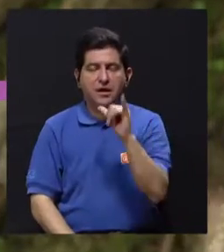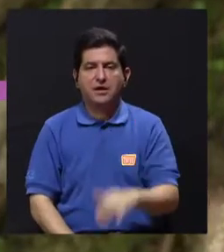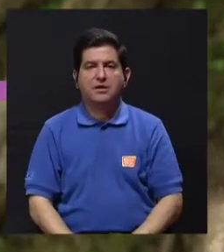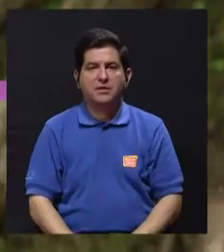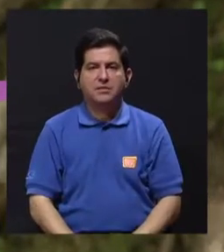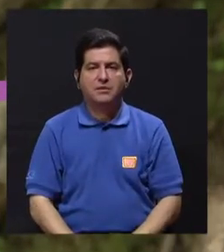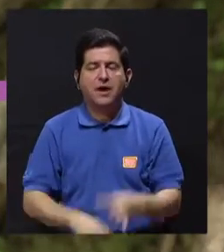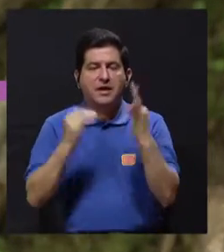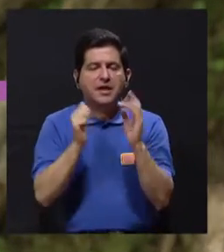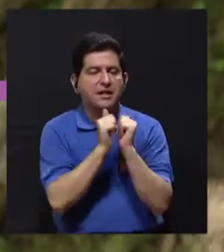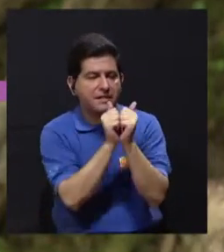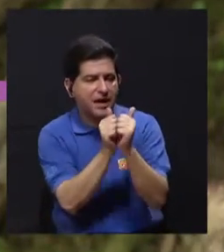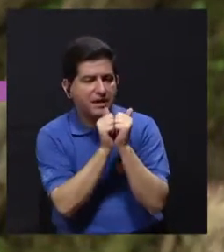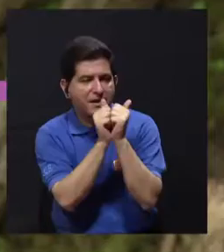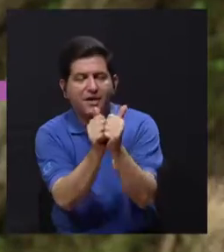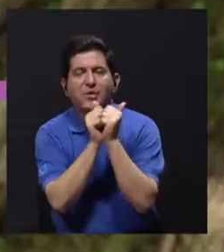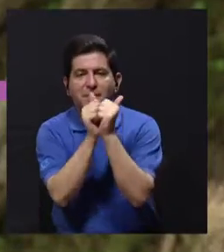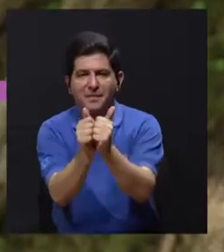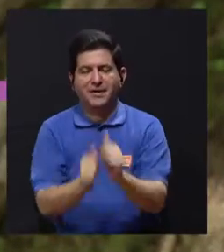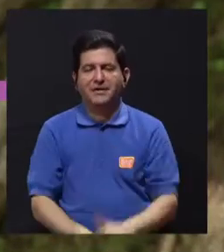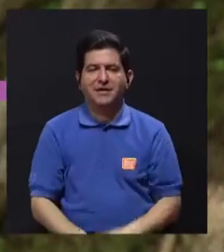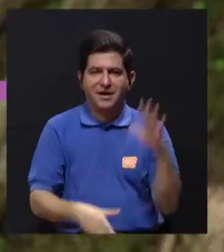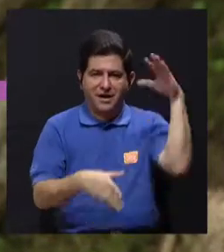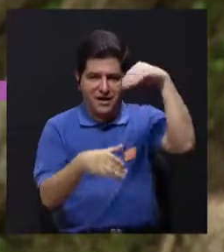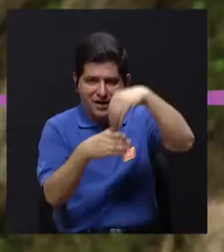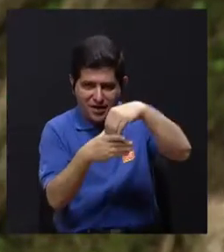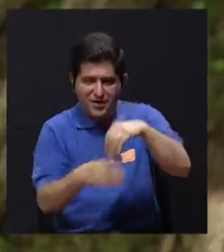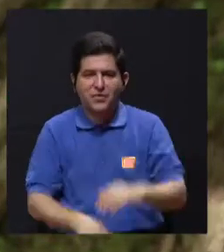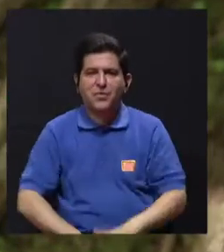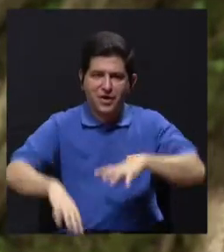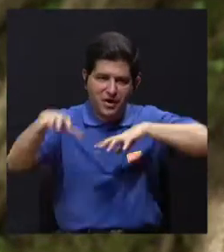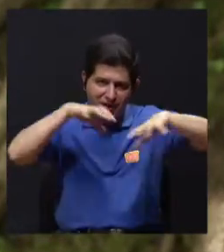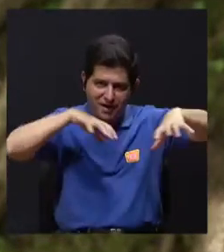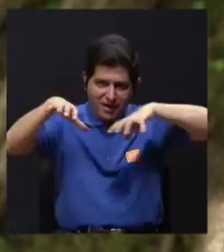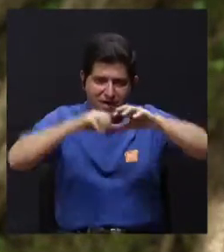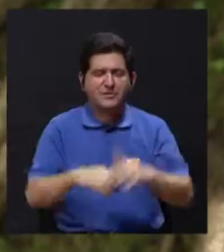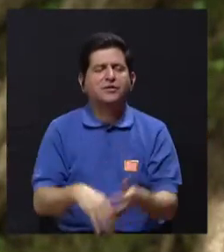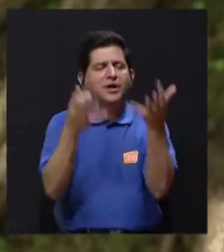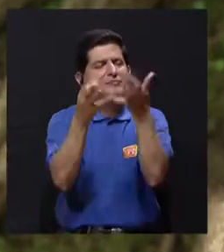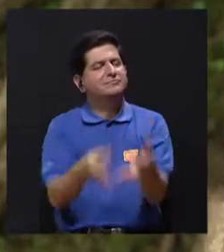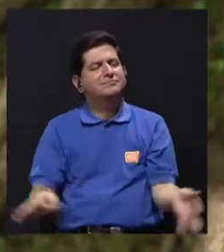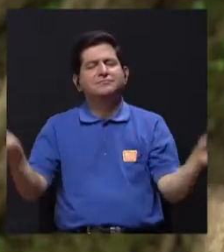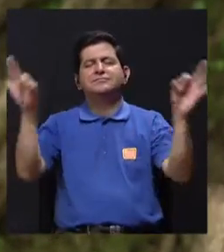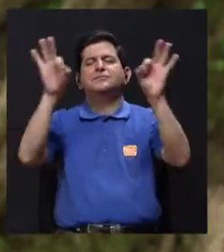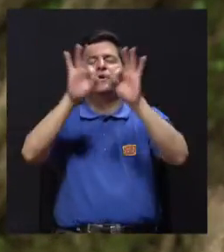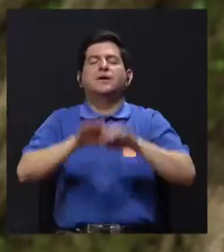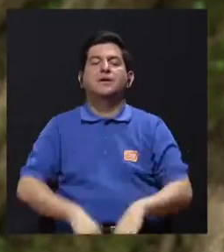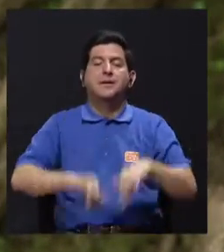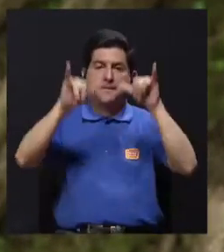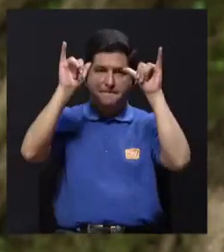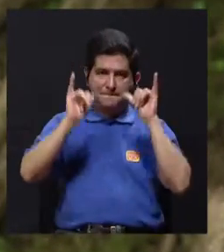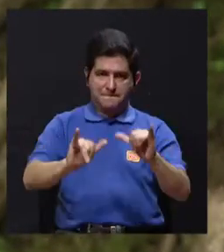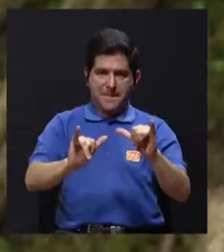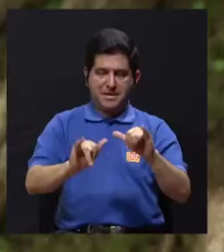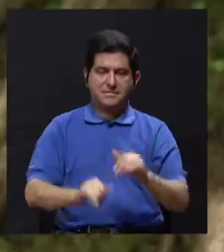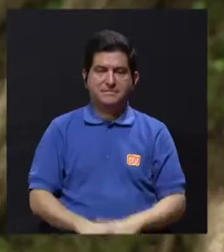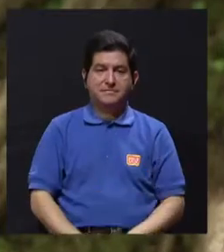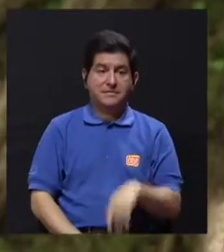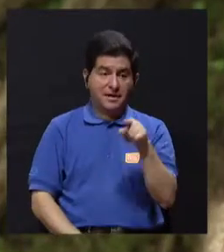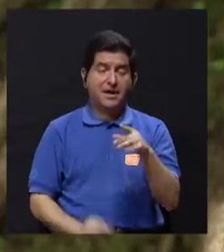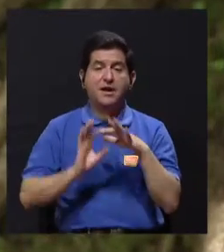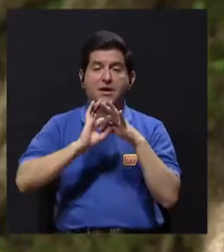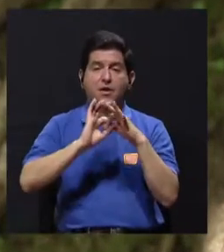el estar acompañándolos y incluirlos dentro de las actividades es muy importante para que se mantengan